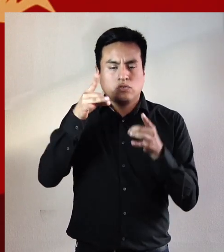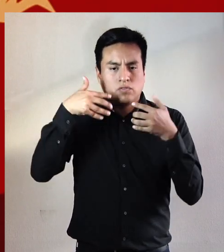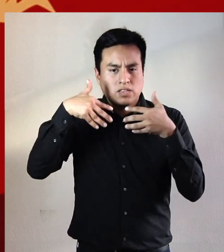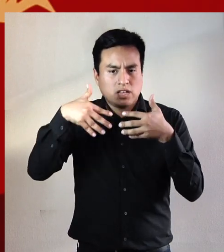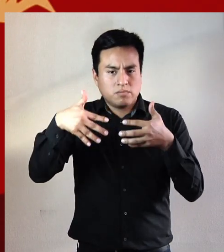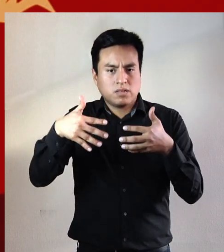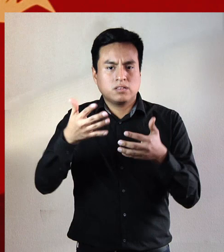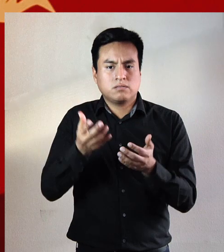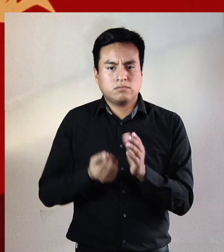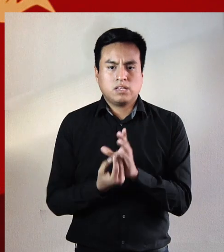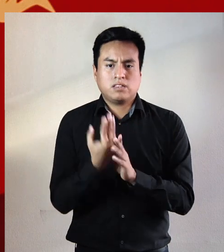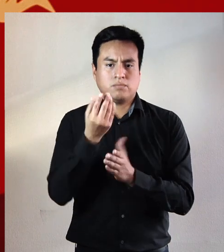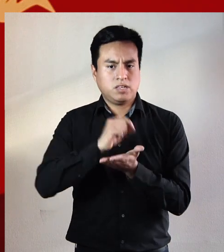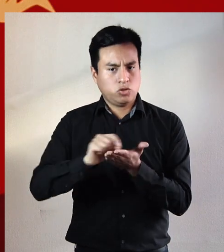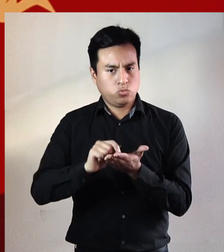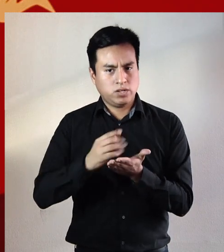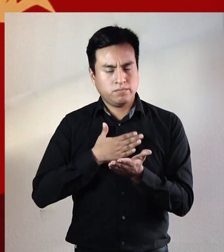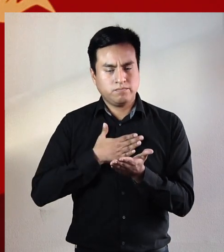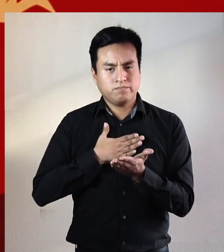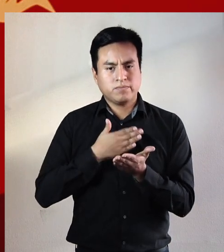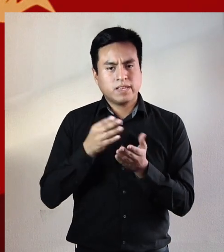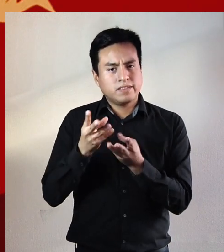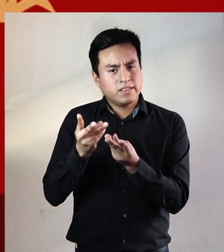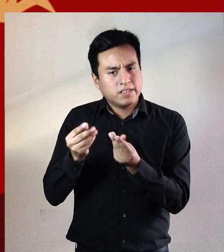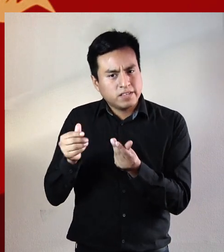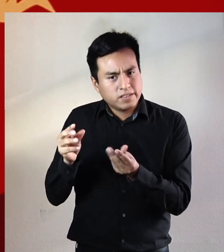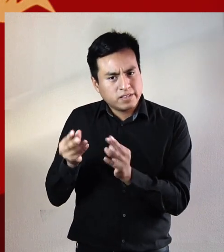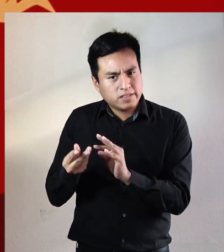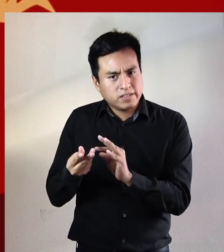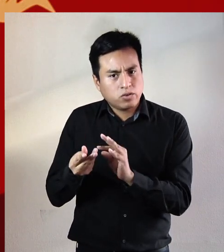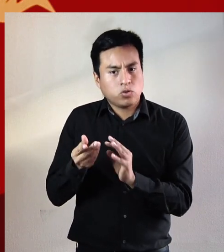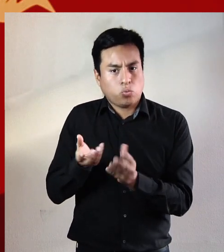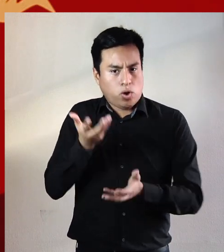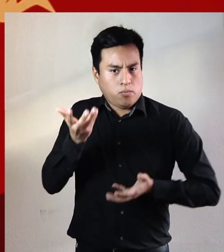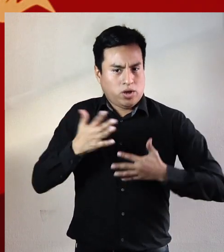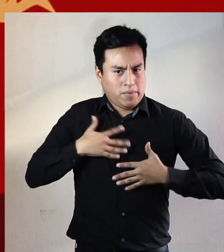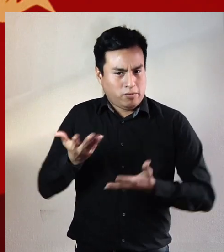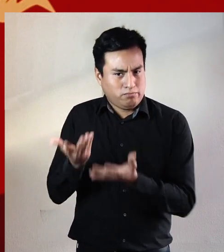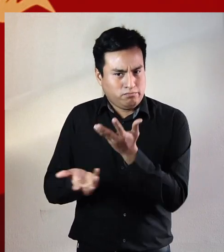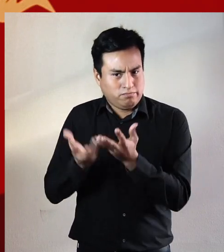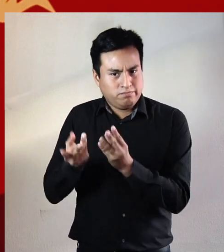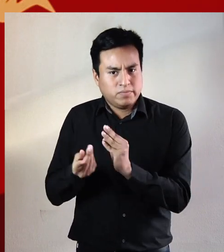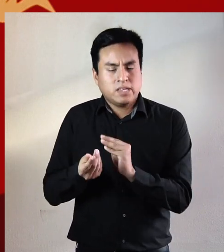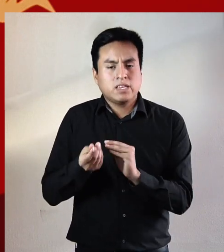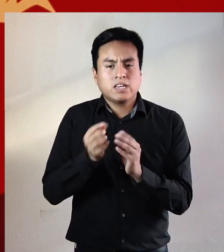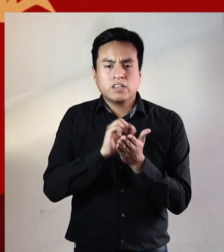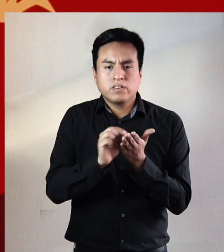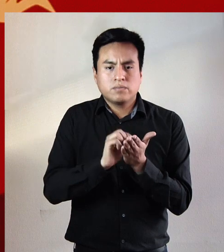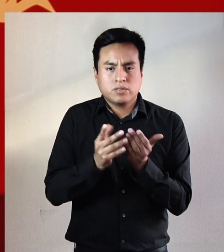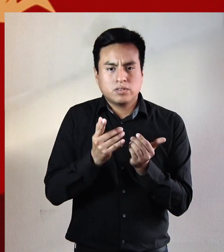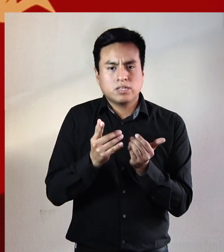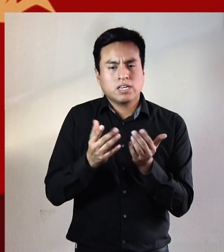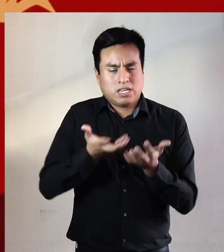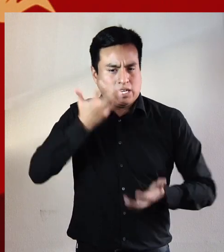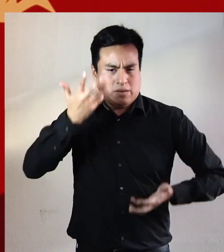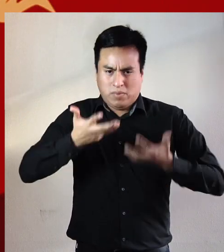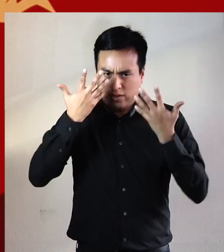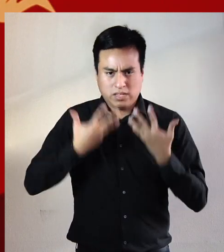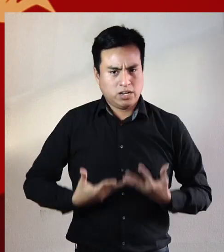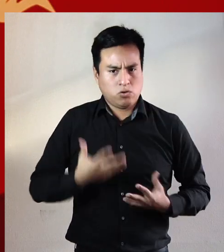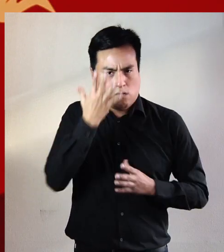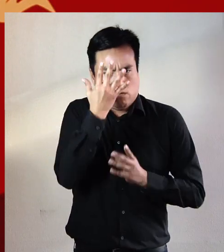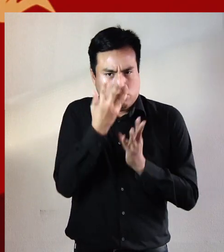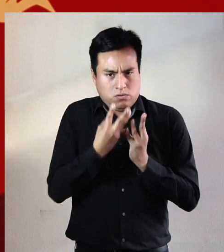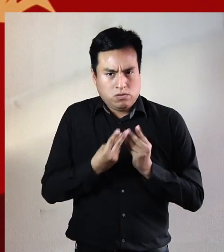encuentro de esos fantasmas nace mi escritura la escritura es como la ceniza que queda de un cuerpo quemado para escribir es preciso quemarse